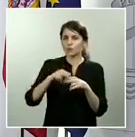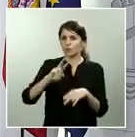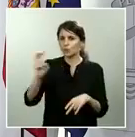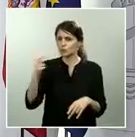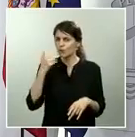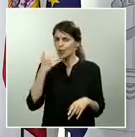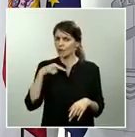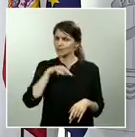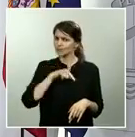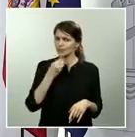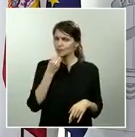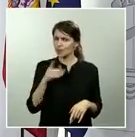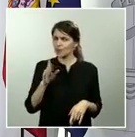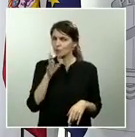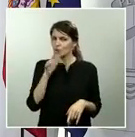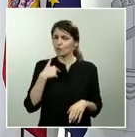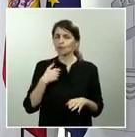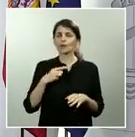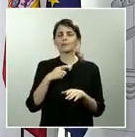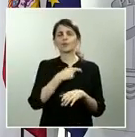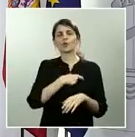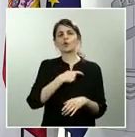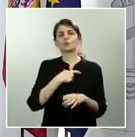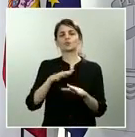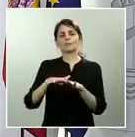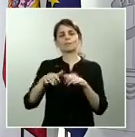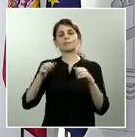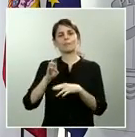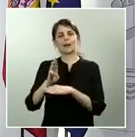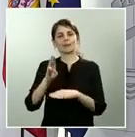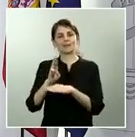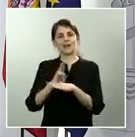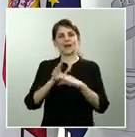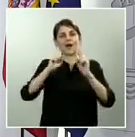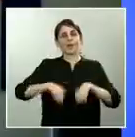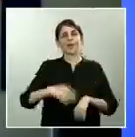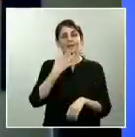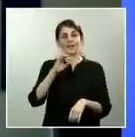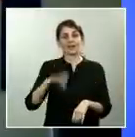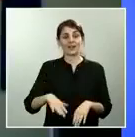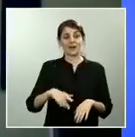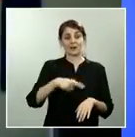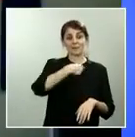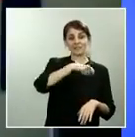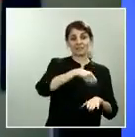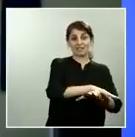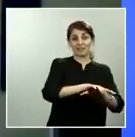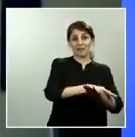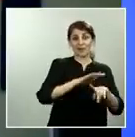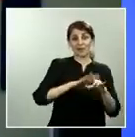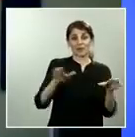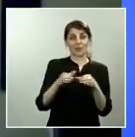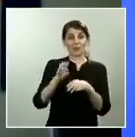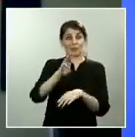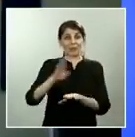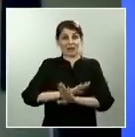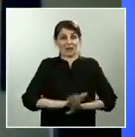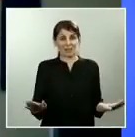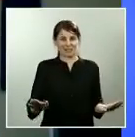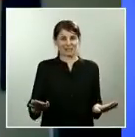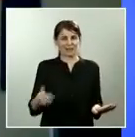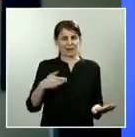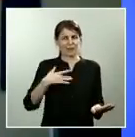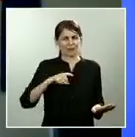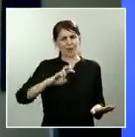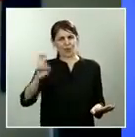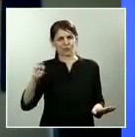Gobierno y el líder de la oposición. No sé, por el contrario, todos los grupos están de acuerdo. Se lo pregunto, entre otras cosas, porque el Partido Nacionalista Vasco ya está diciendo que